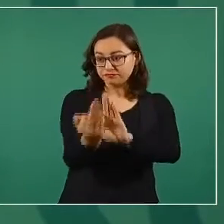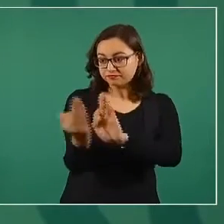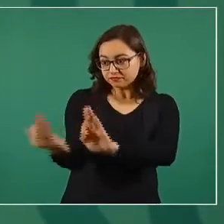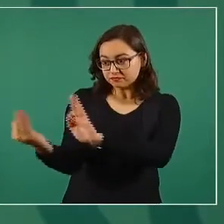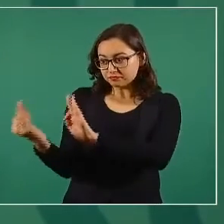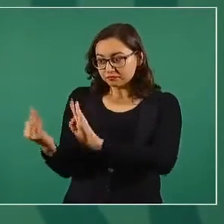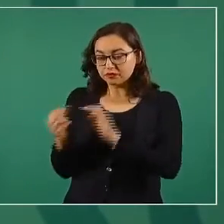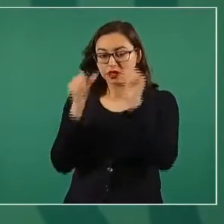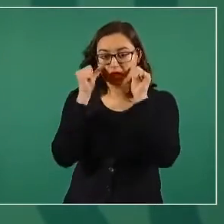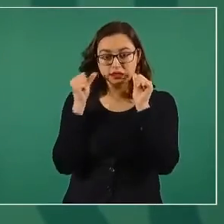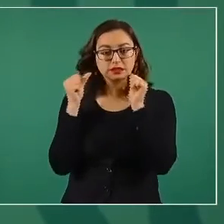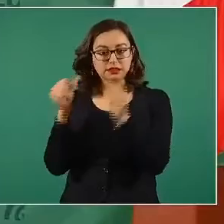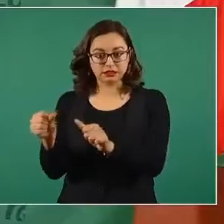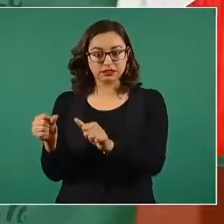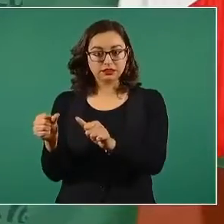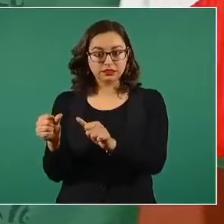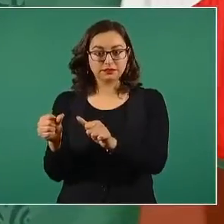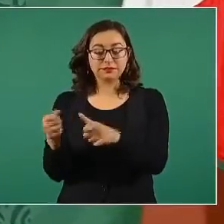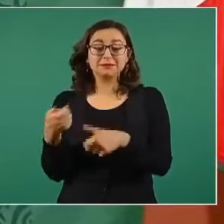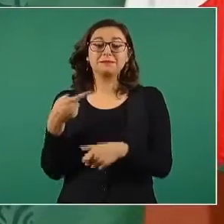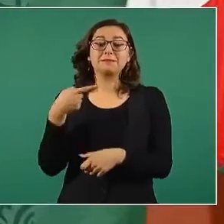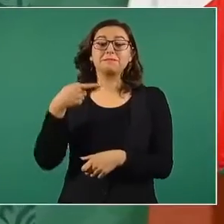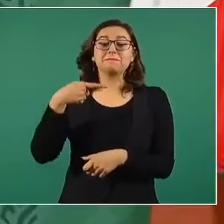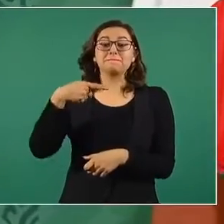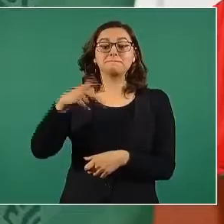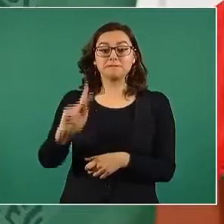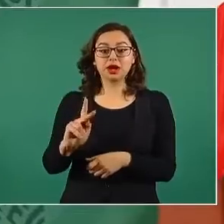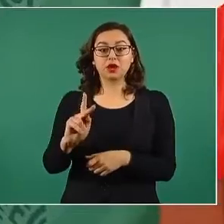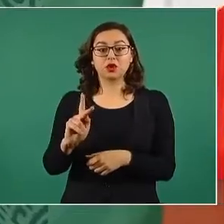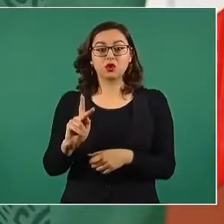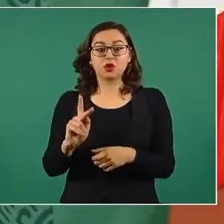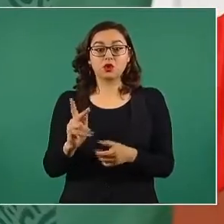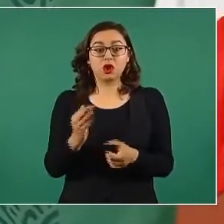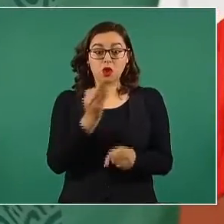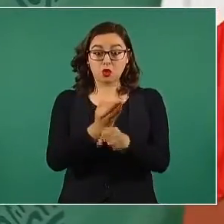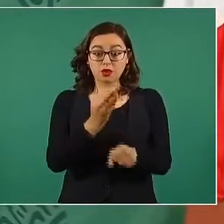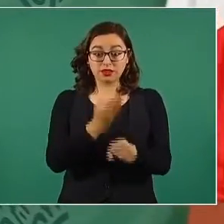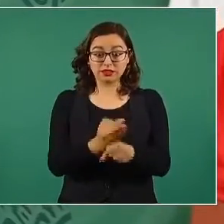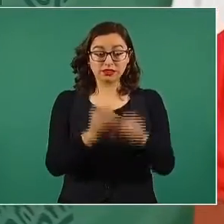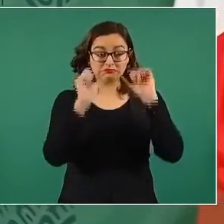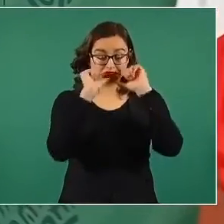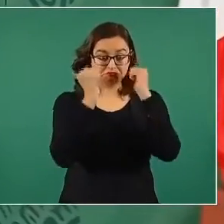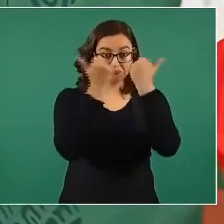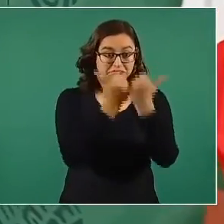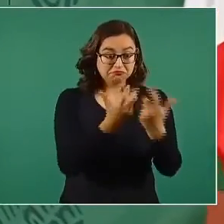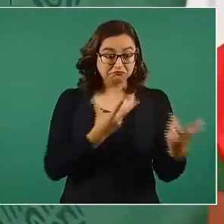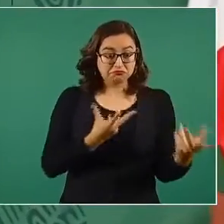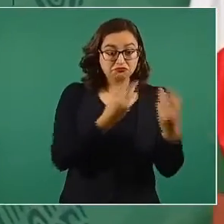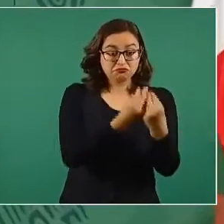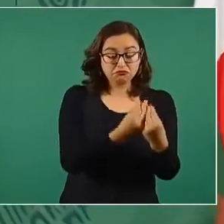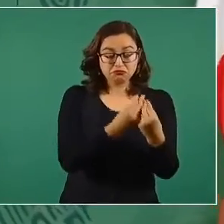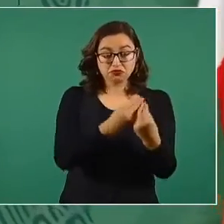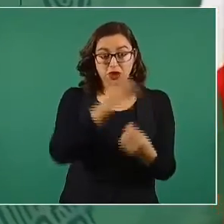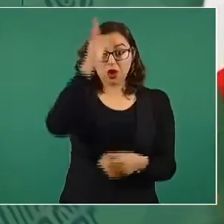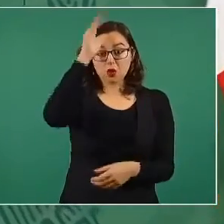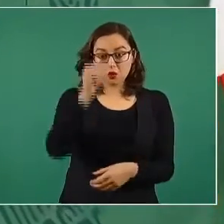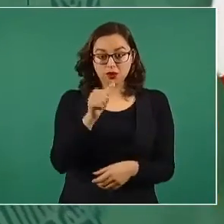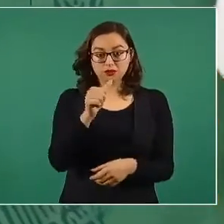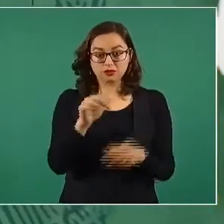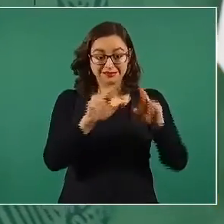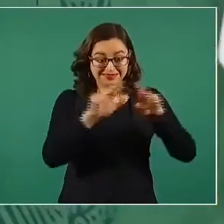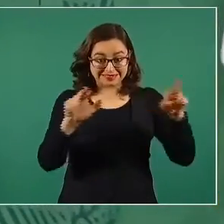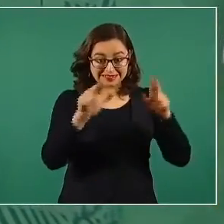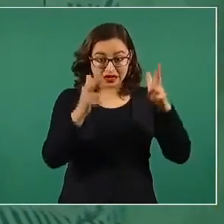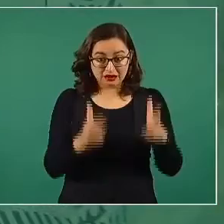caso es algo especial y por eso tomamos